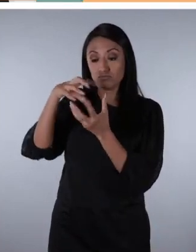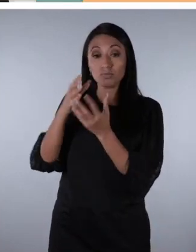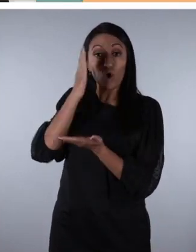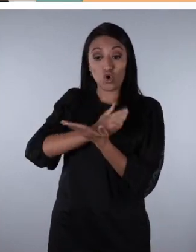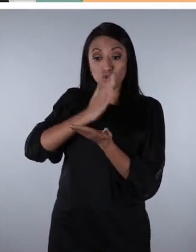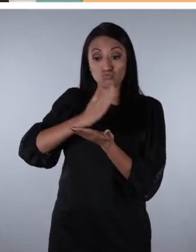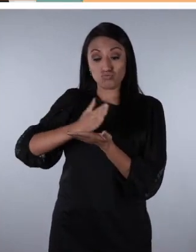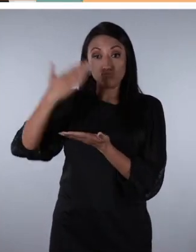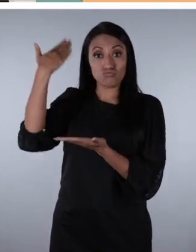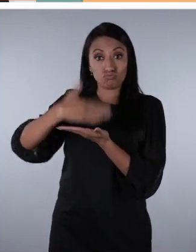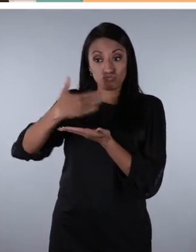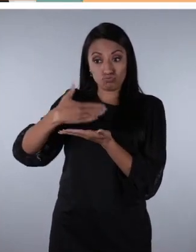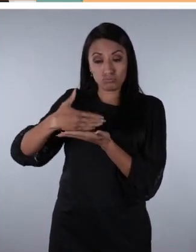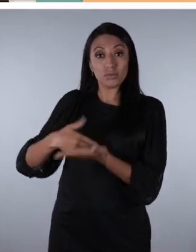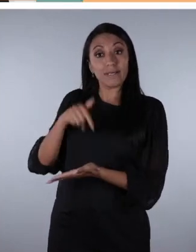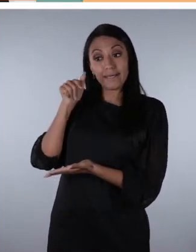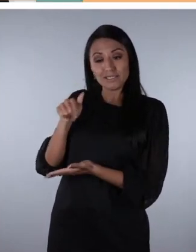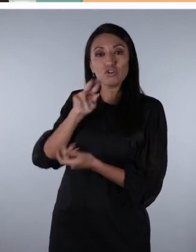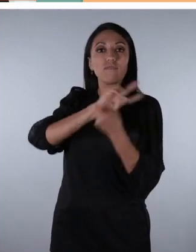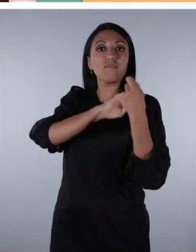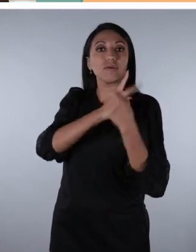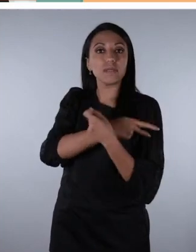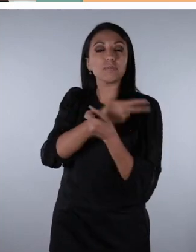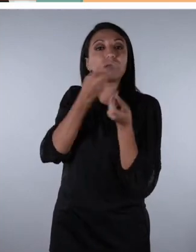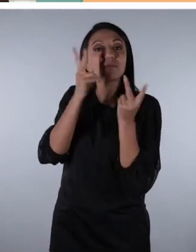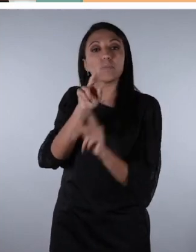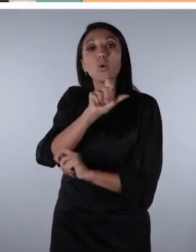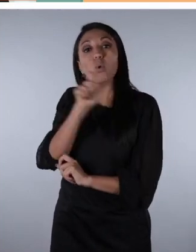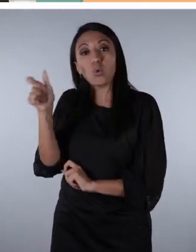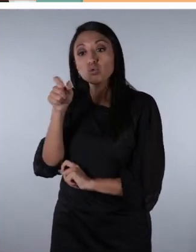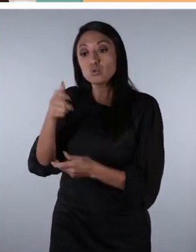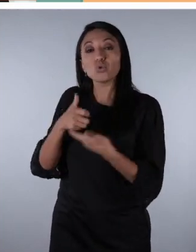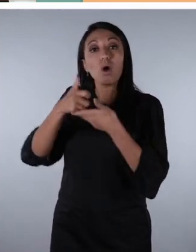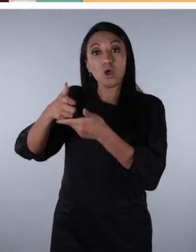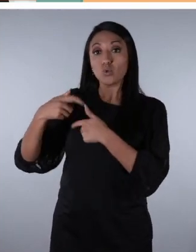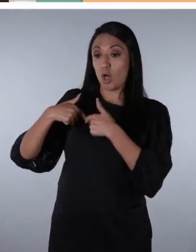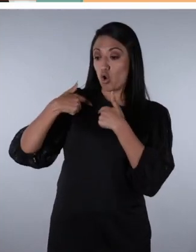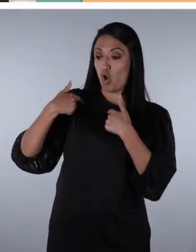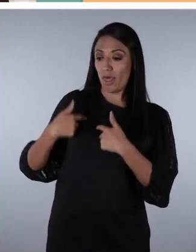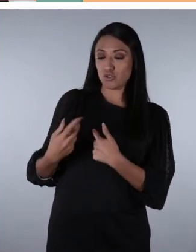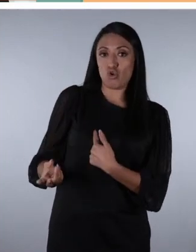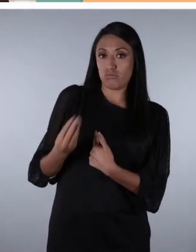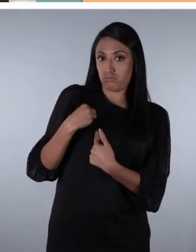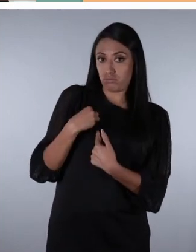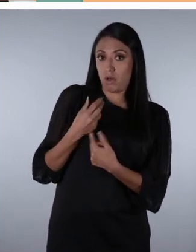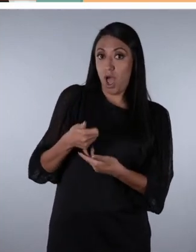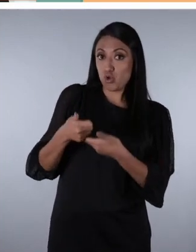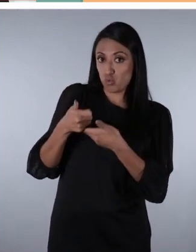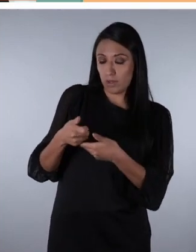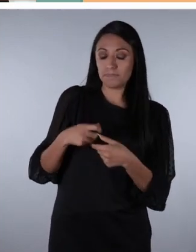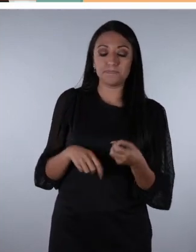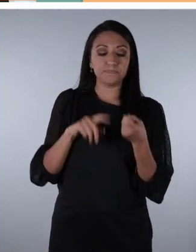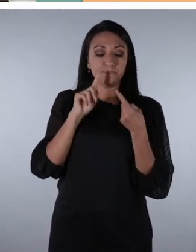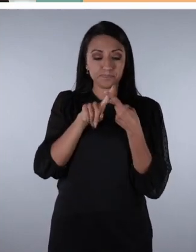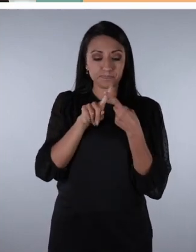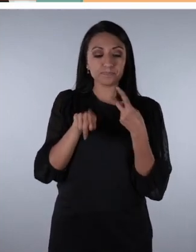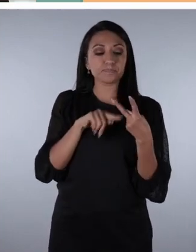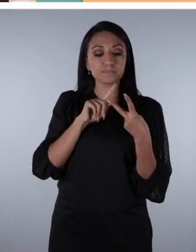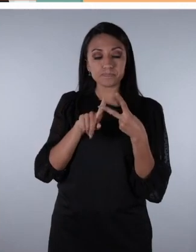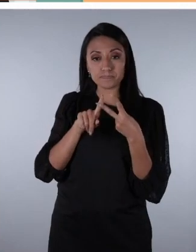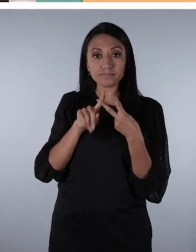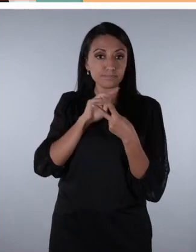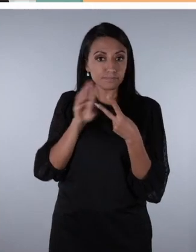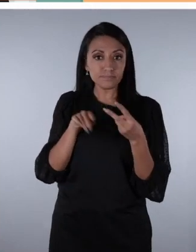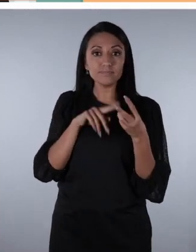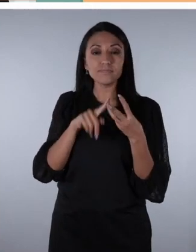que los tomates además de tener vitaminas tienen licopeno que es bueno para el corazón? Vamos a ponerle